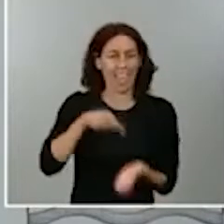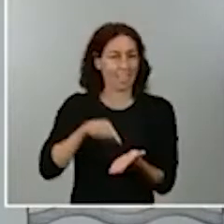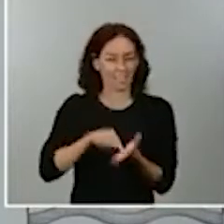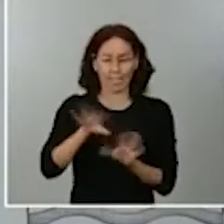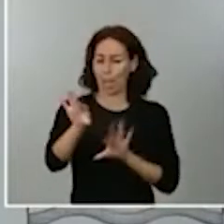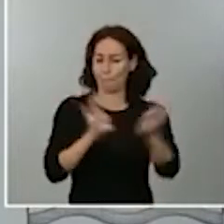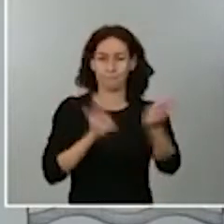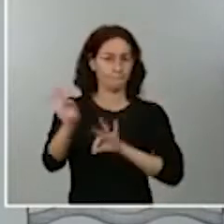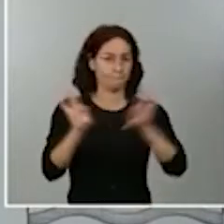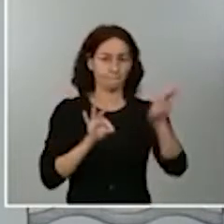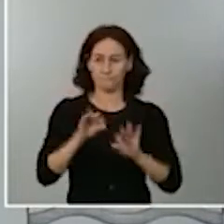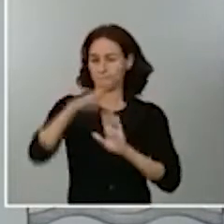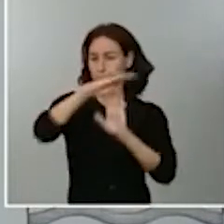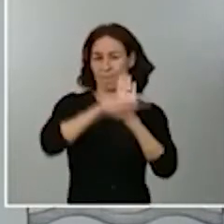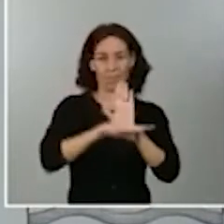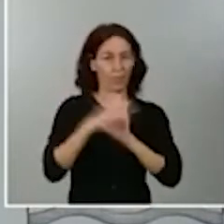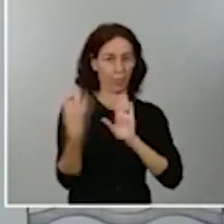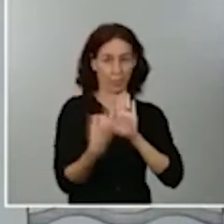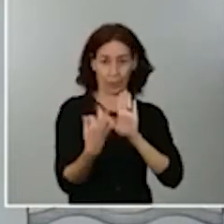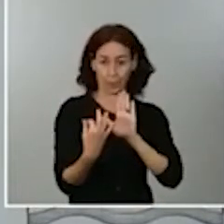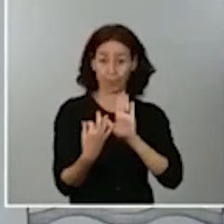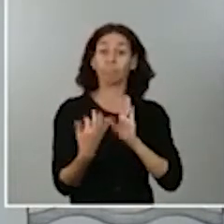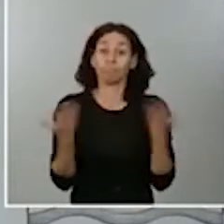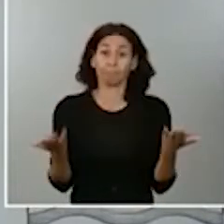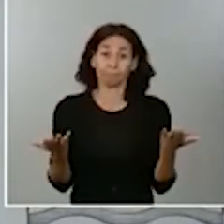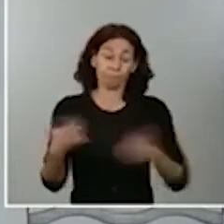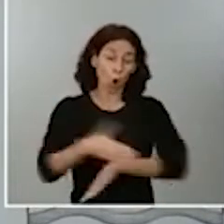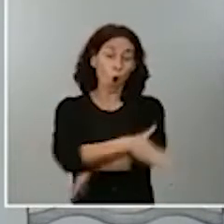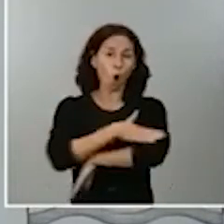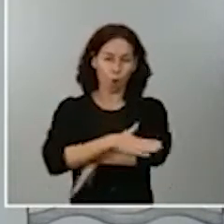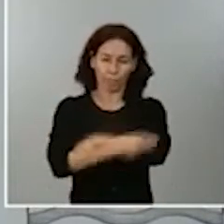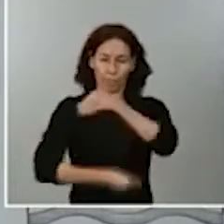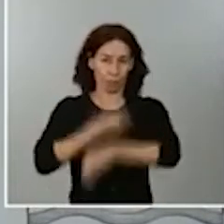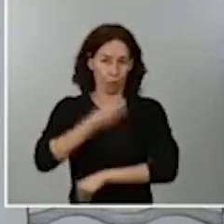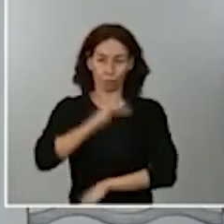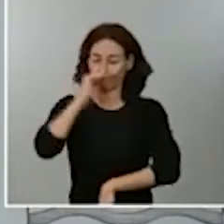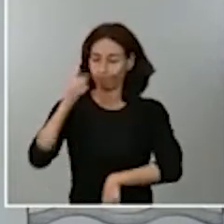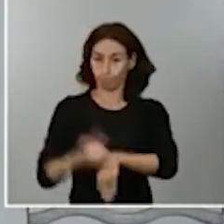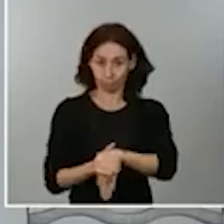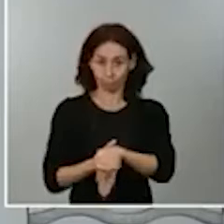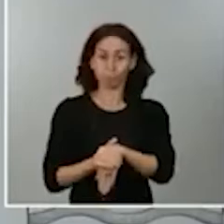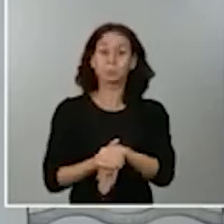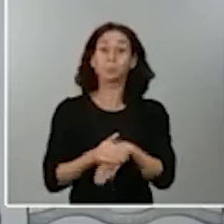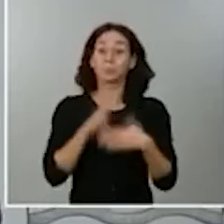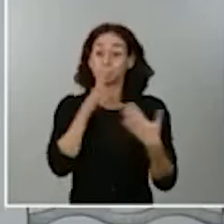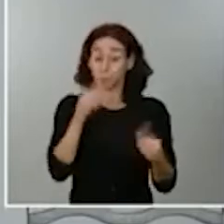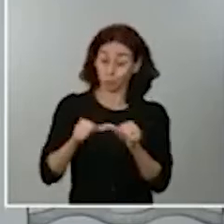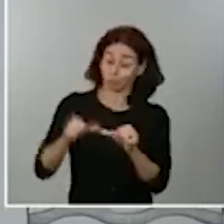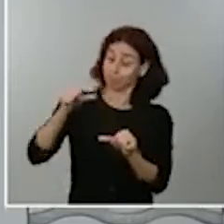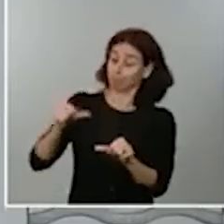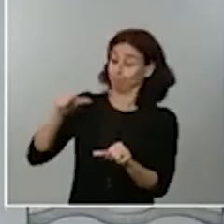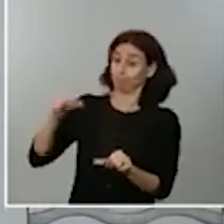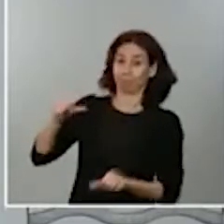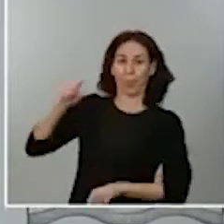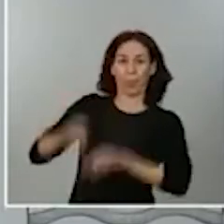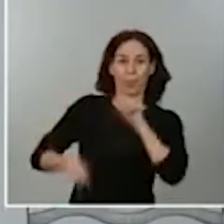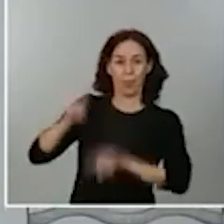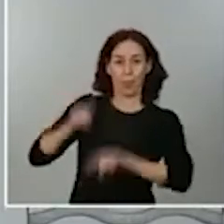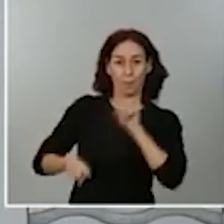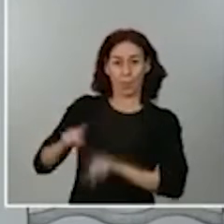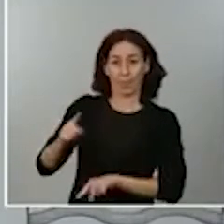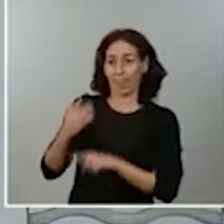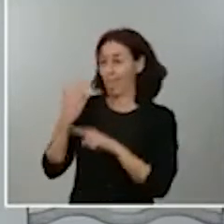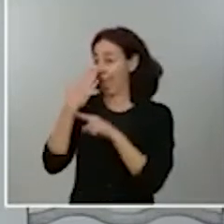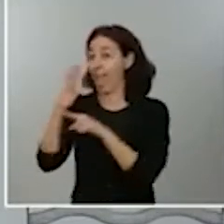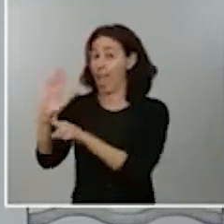y el Gobierno es lo que ha hecho, en coherencia con la actitud que ha ido mostrando estos últimos días, siempre ofreciendo colaboración y cooperación,